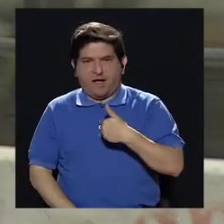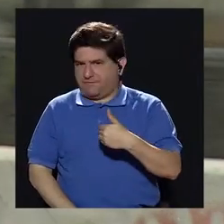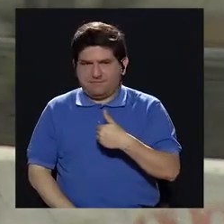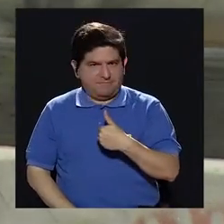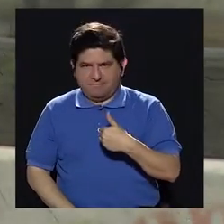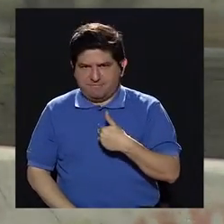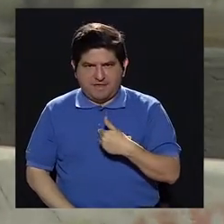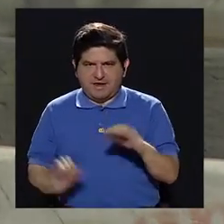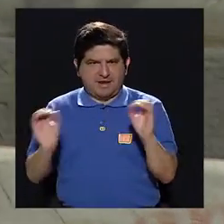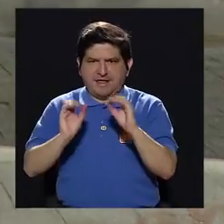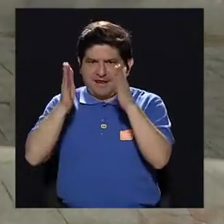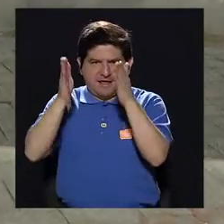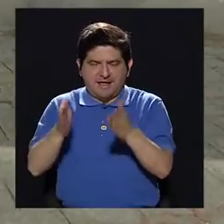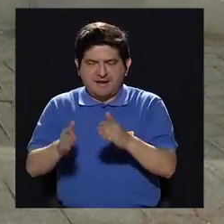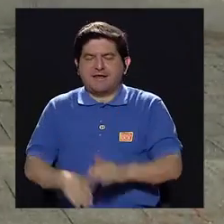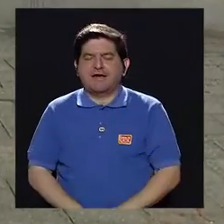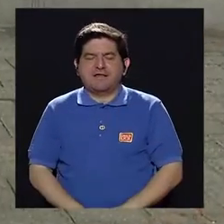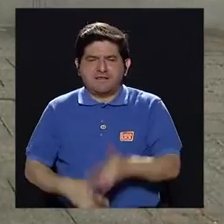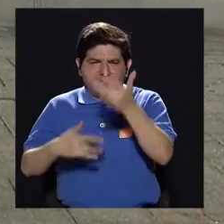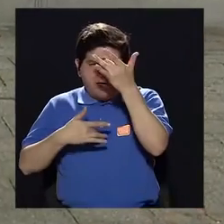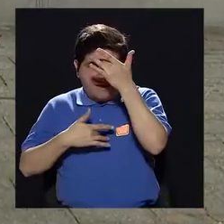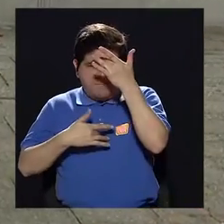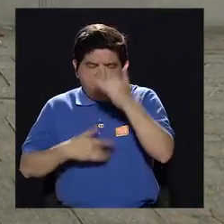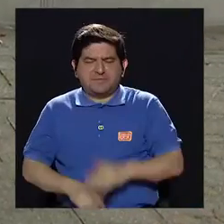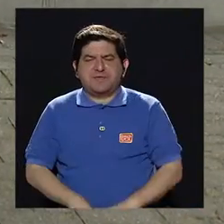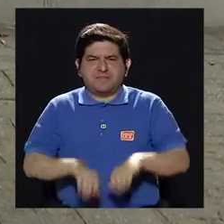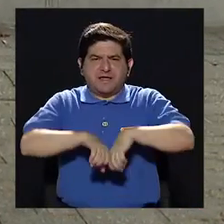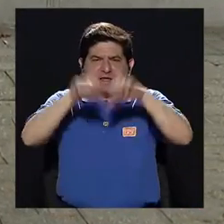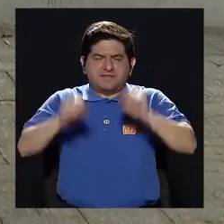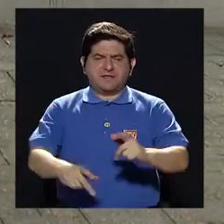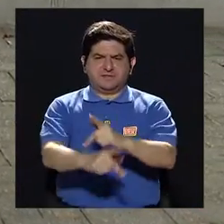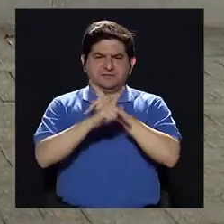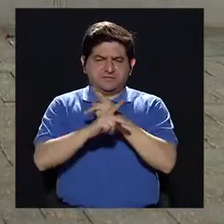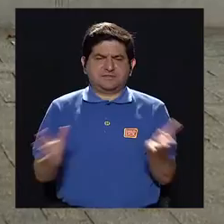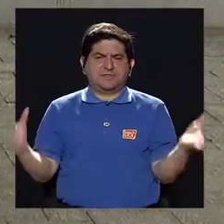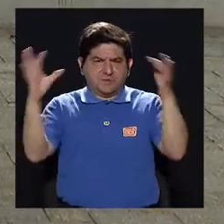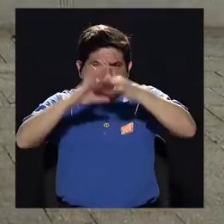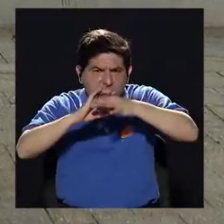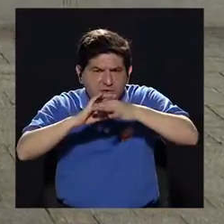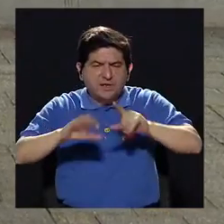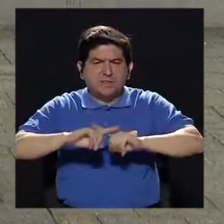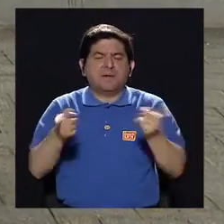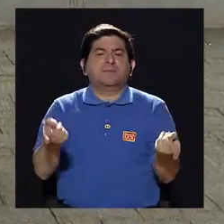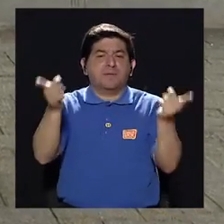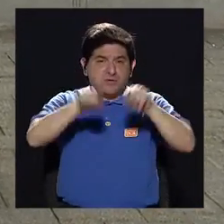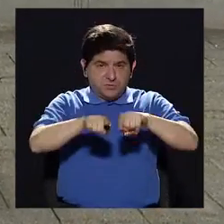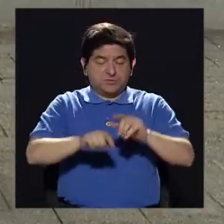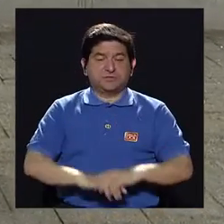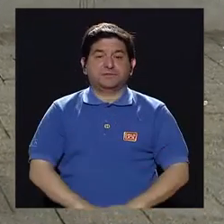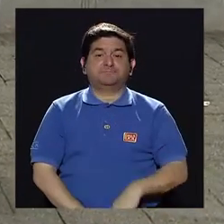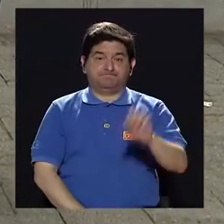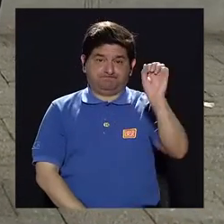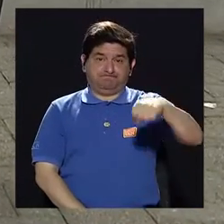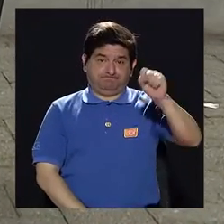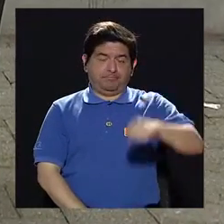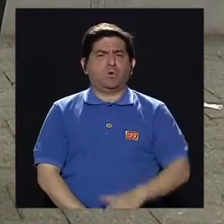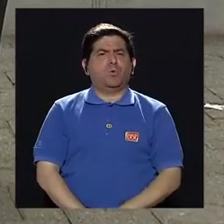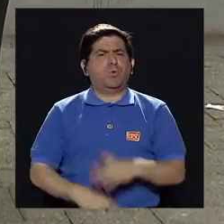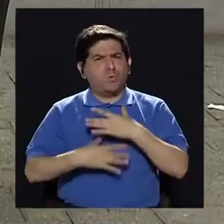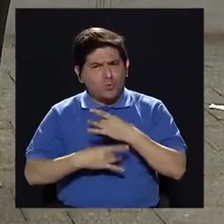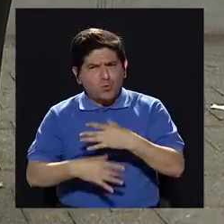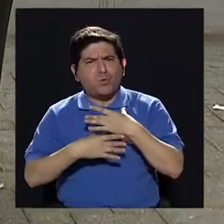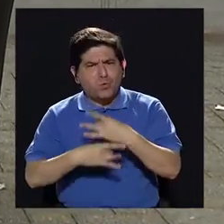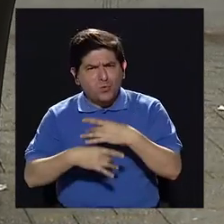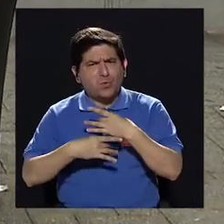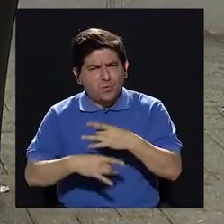no han tenido ni ninguna otra enfermedad inmunológica asociada, pero que se les presenta. Pues